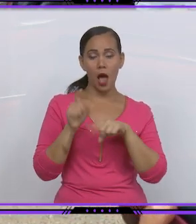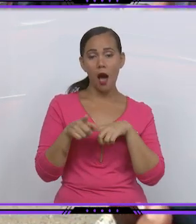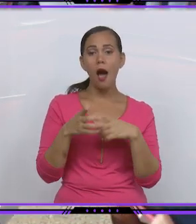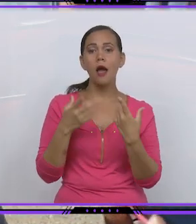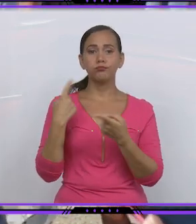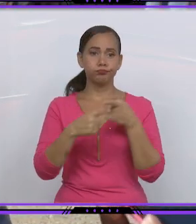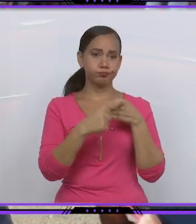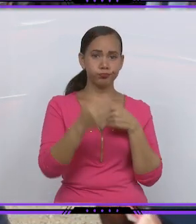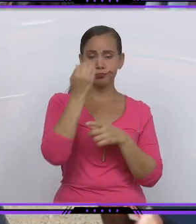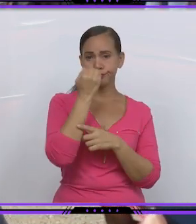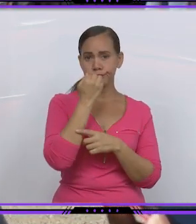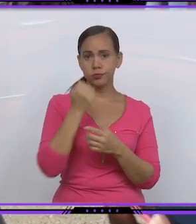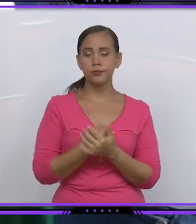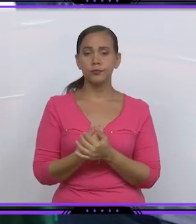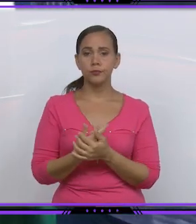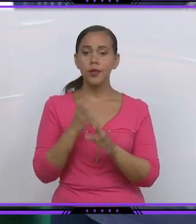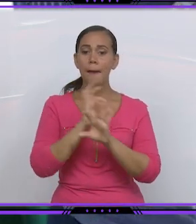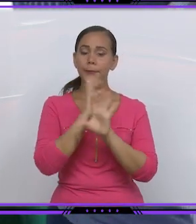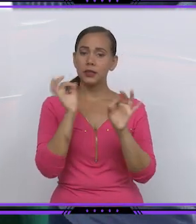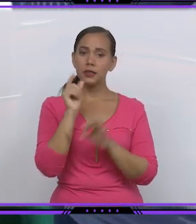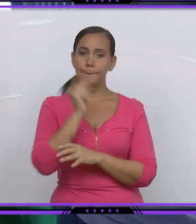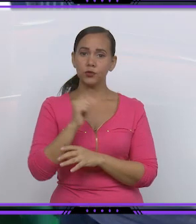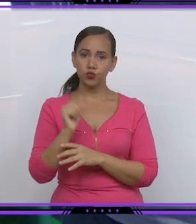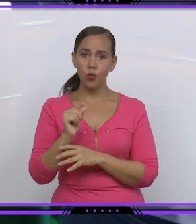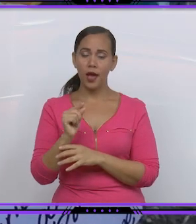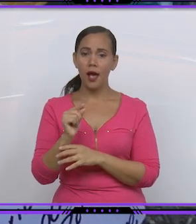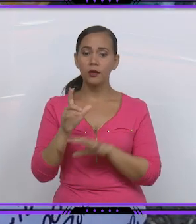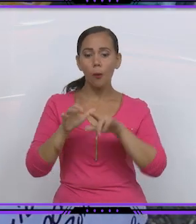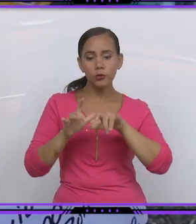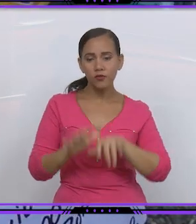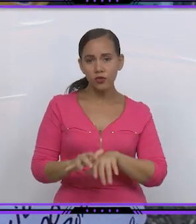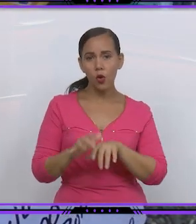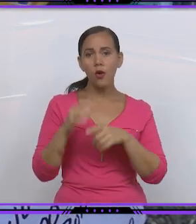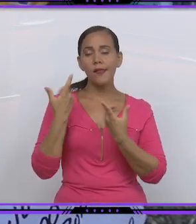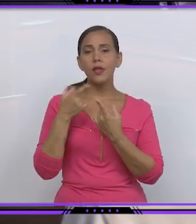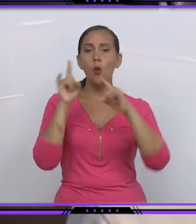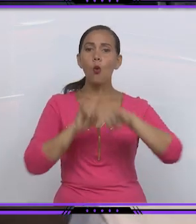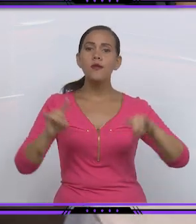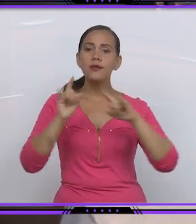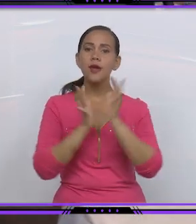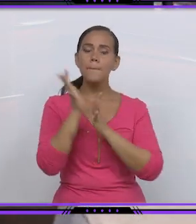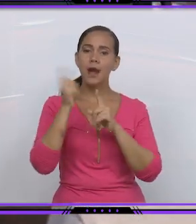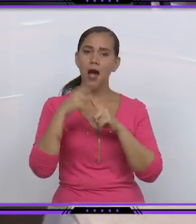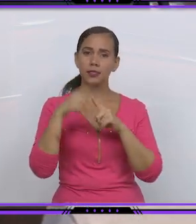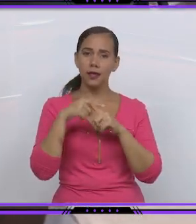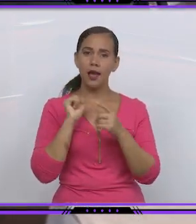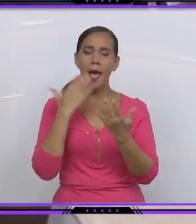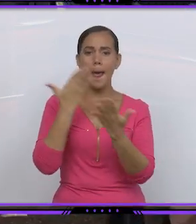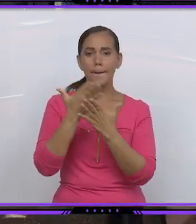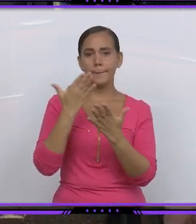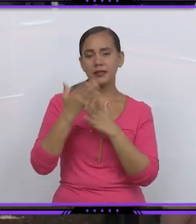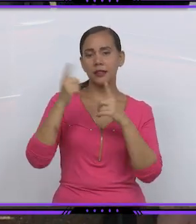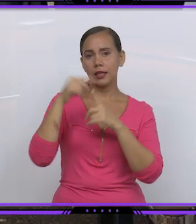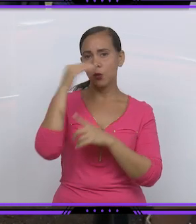más que tenga de adquirir algunos bienes y servicios. Especialistas del joven Club de Computación, del Parque Científico Tecnológico de la Universidad de Matanzas,